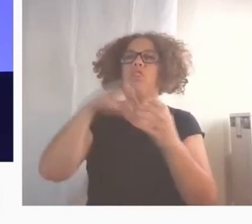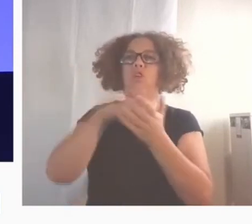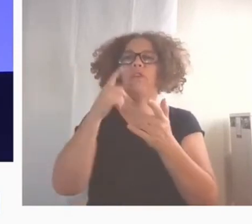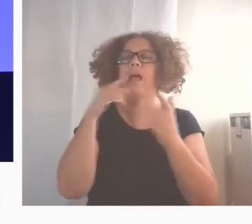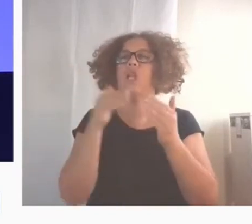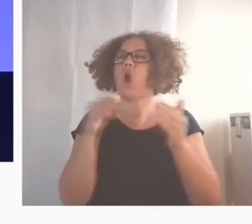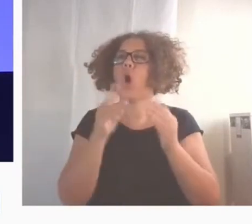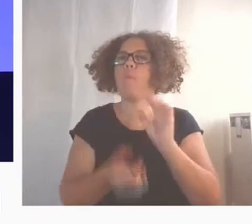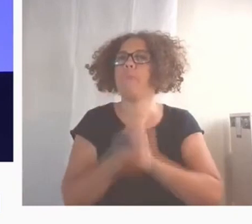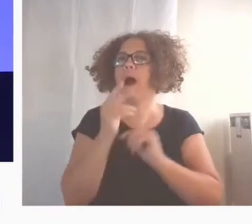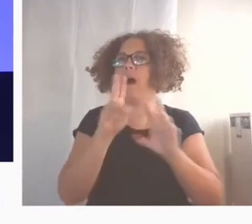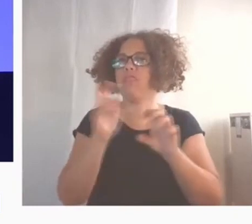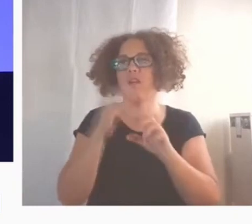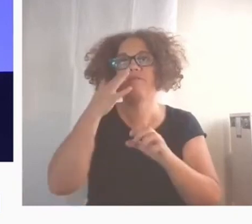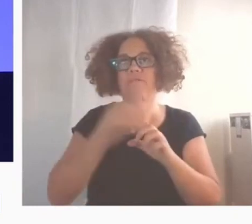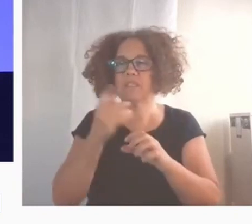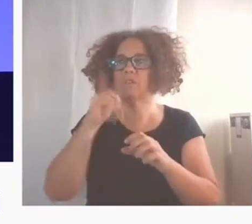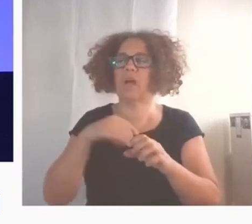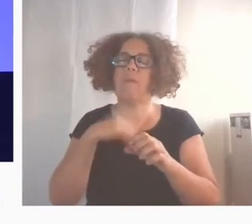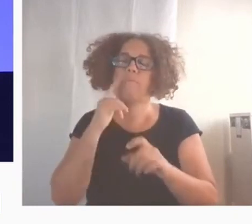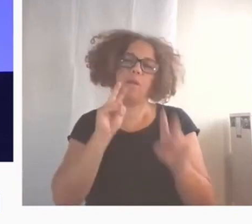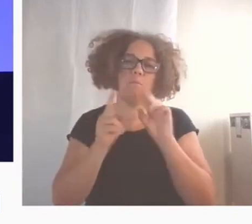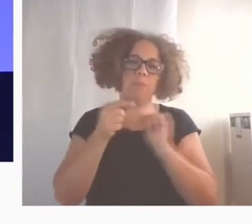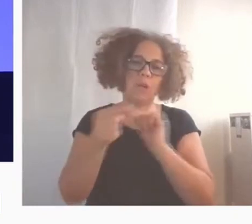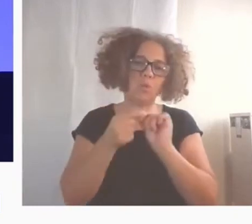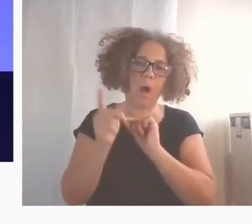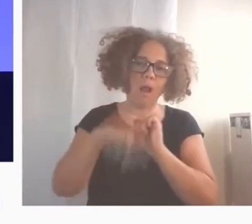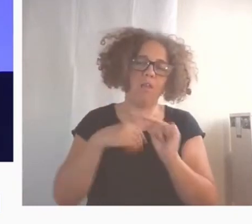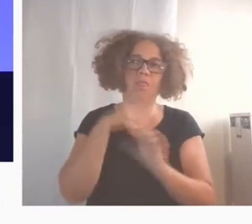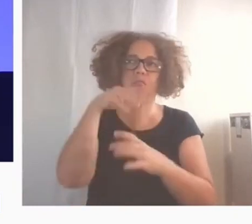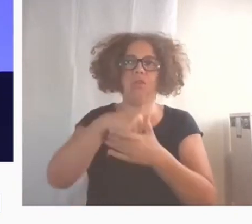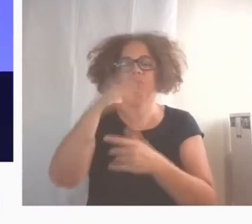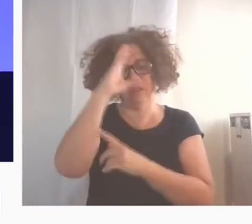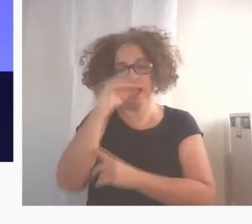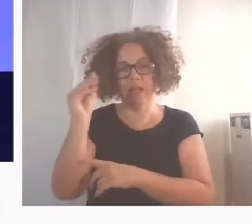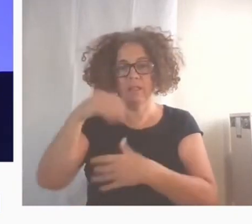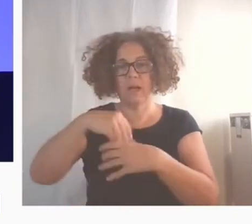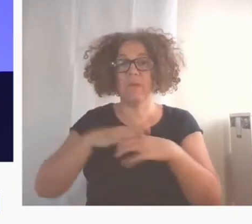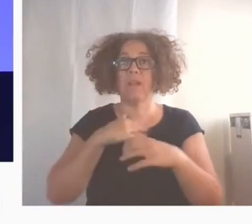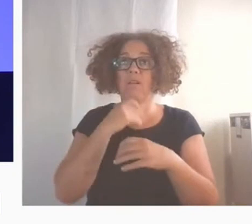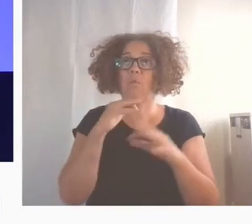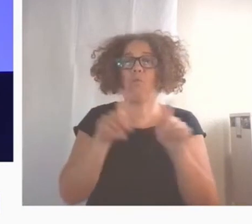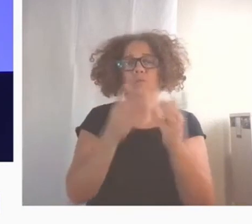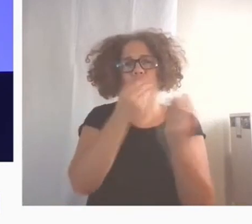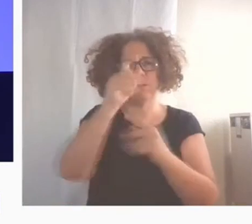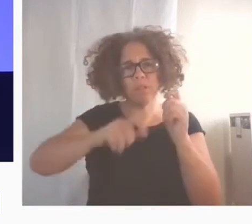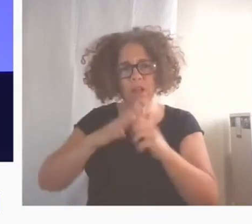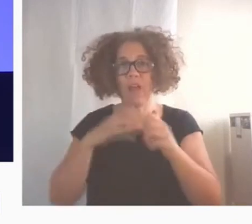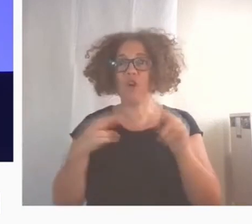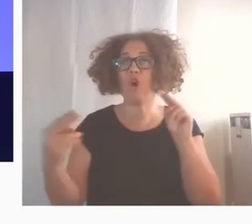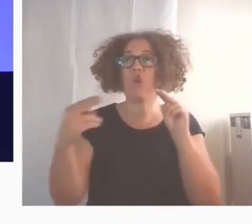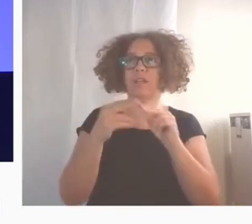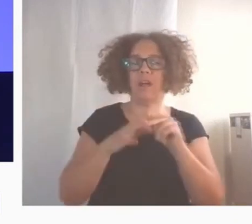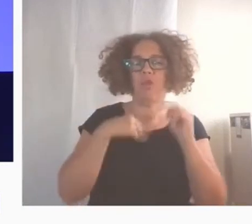también virtual, en el que se muestra el grandísimo talento de tantas personas emprendedoras conectando lo público y lo privado, el